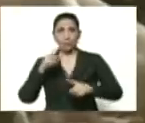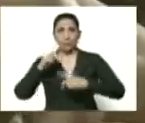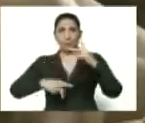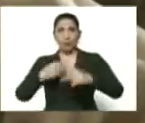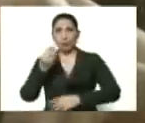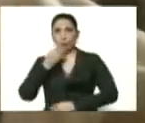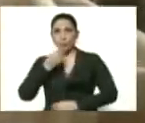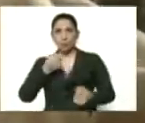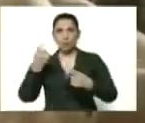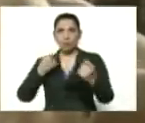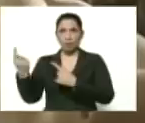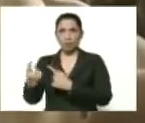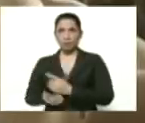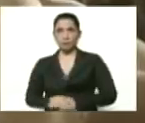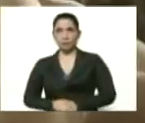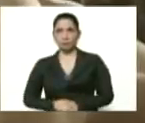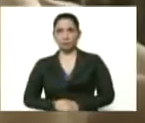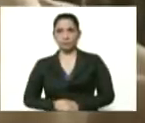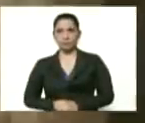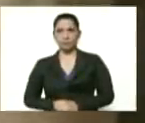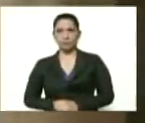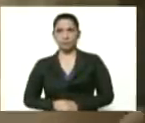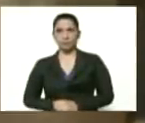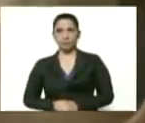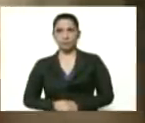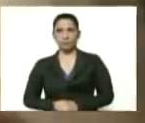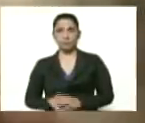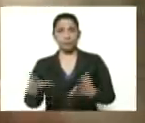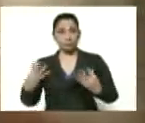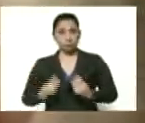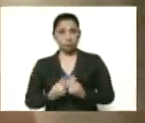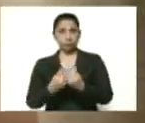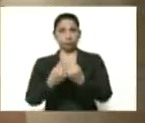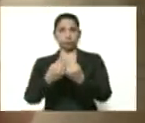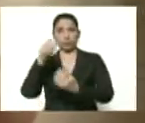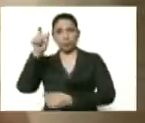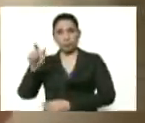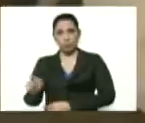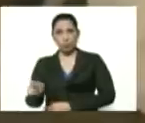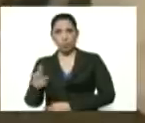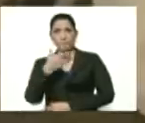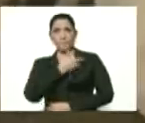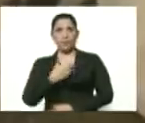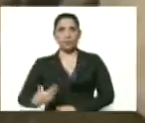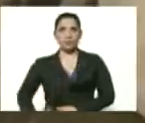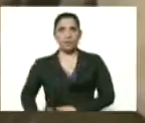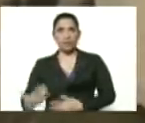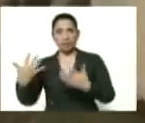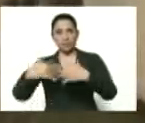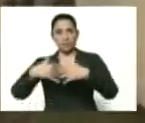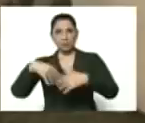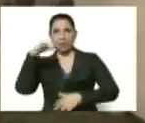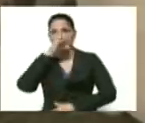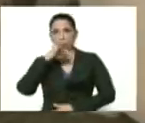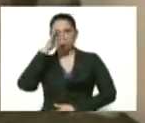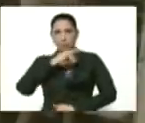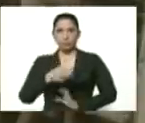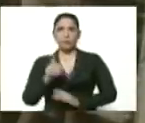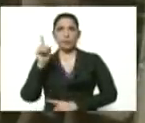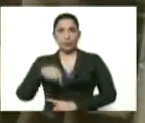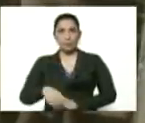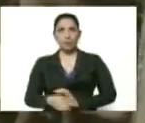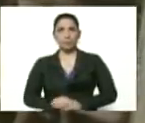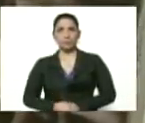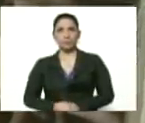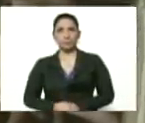abastecimiento de proteína. Me acompaña Amil Carnavas, quien es presidente de Porcinos del Alba, también Carlos